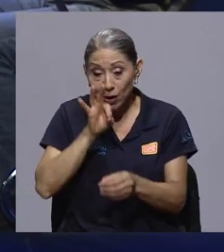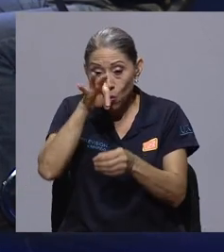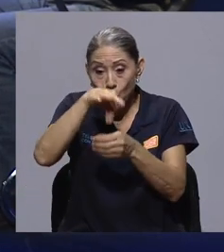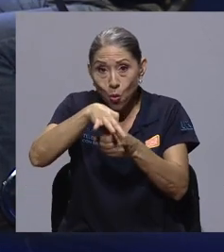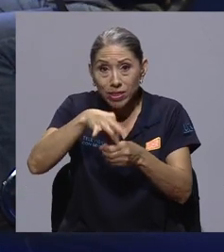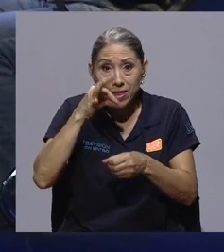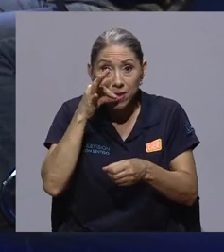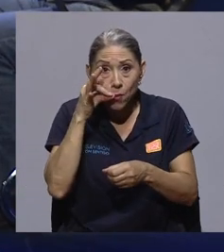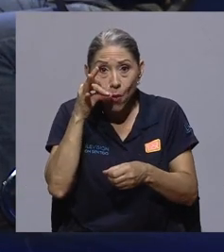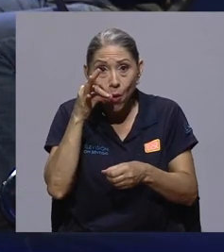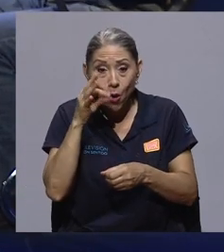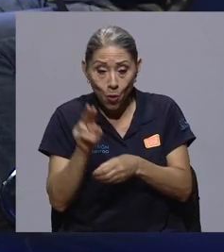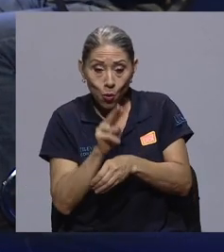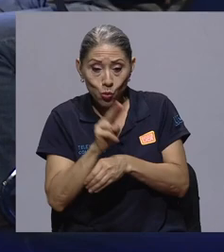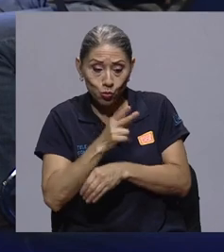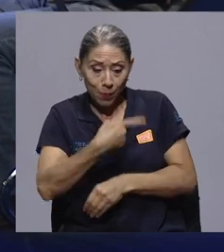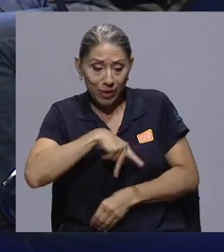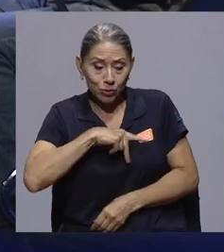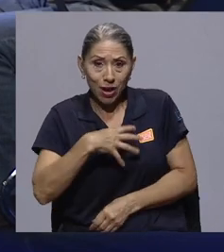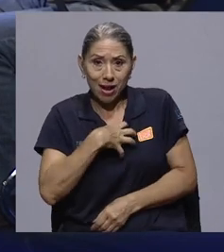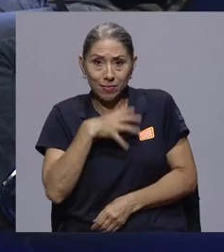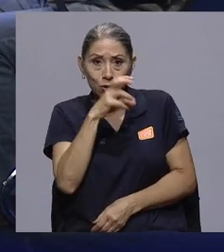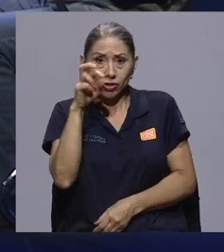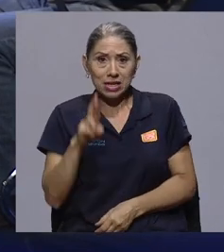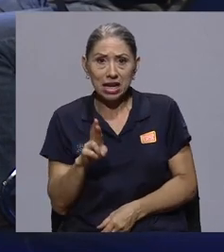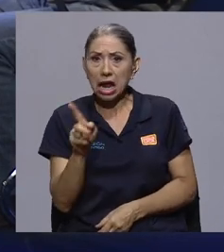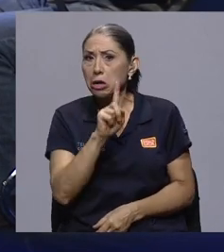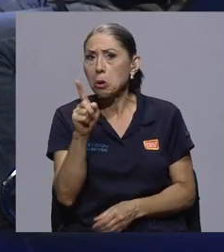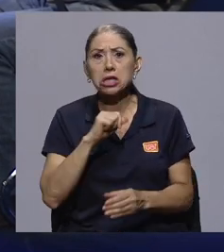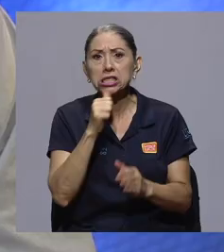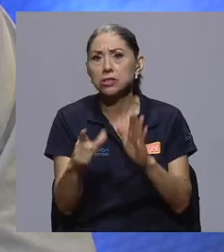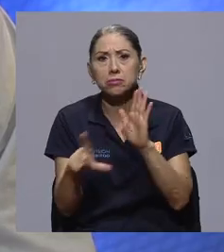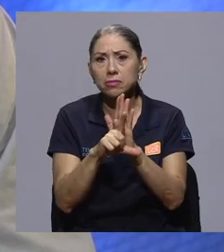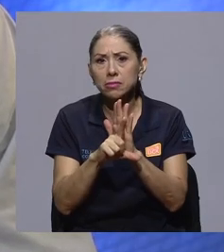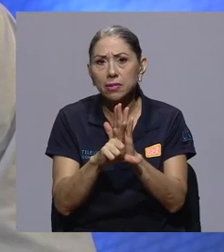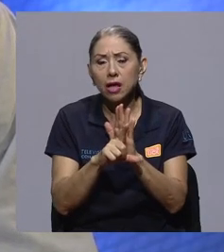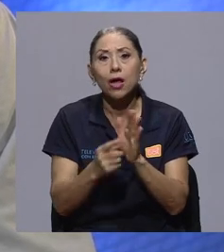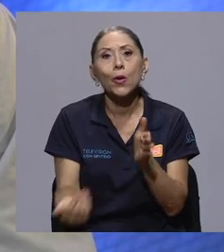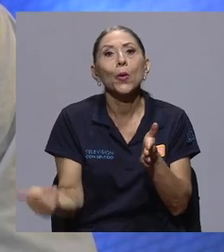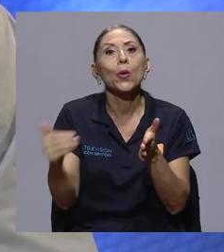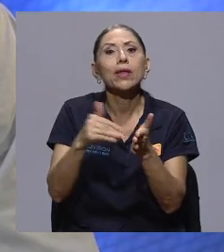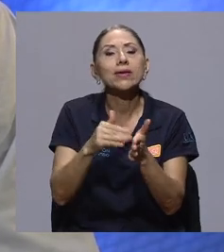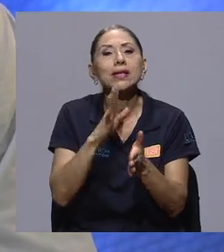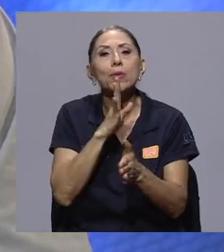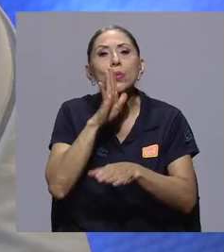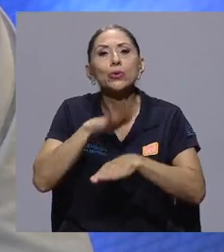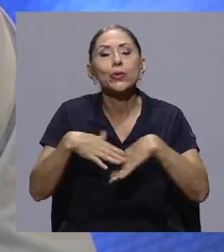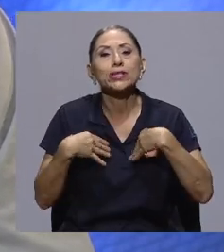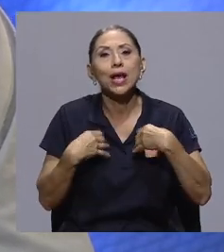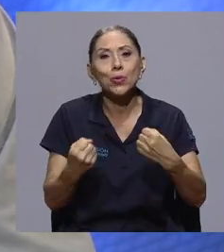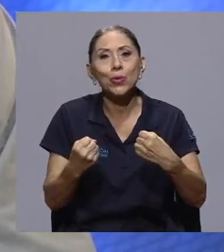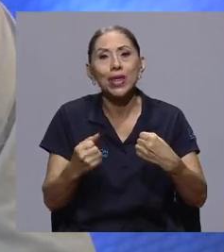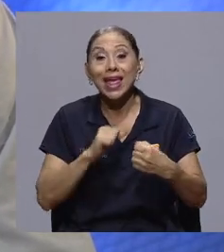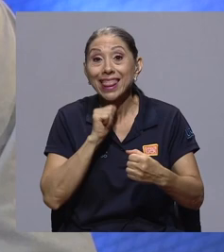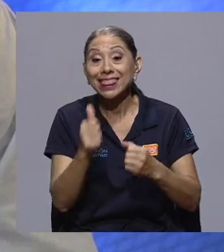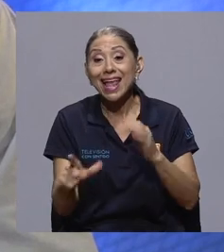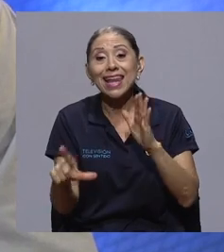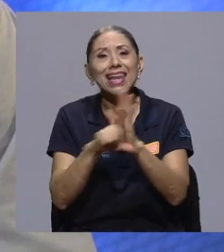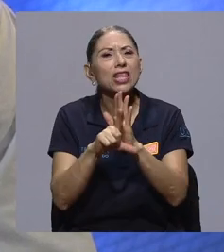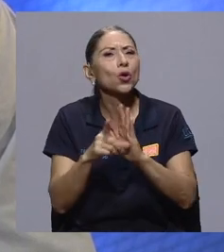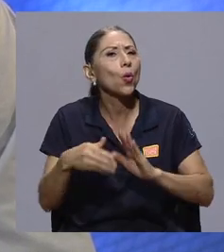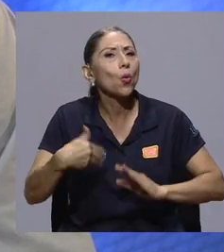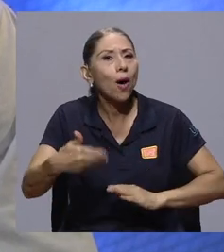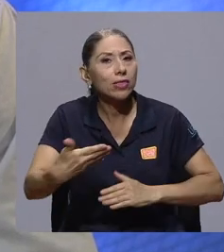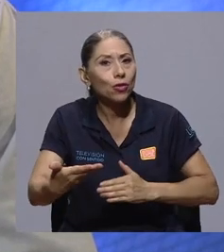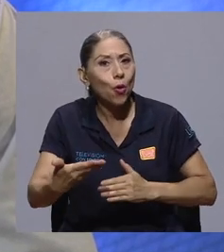cuenta que el cultivo y la posesión para consumo personal en Costa Rica no es un delito. Finalmente volvemos al tema de la salud. El delito, digamos, se